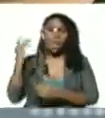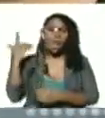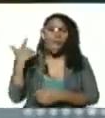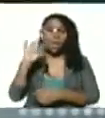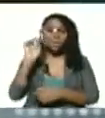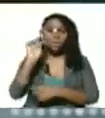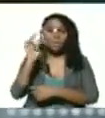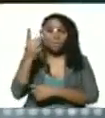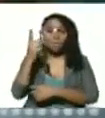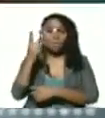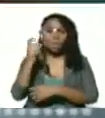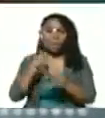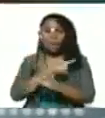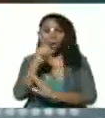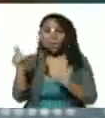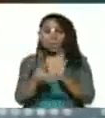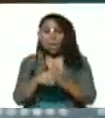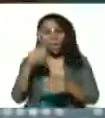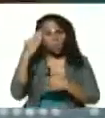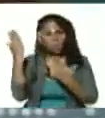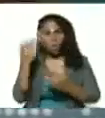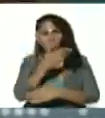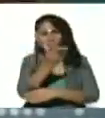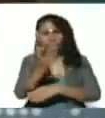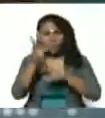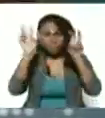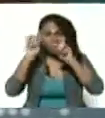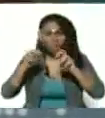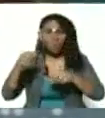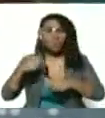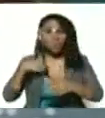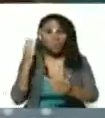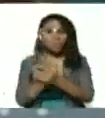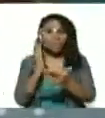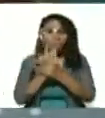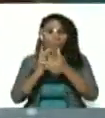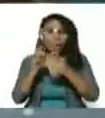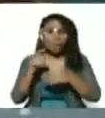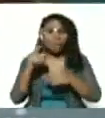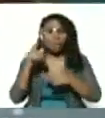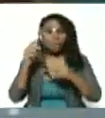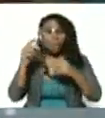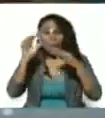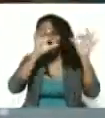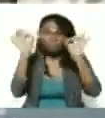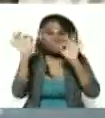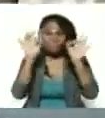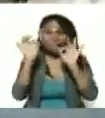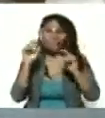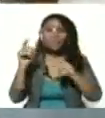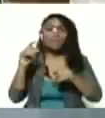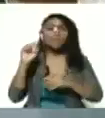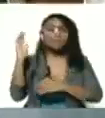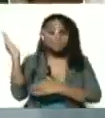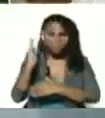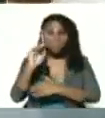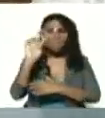segunda generación no sé que han investigado ustedes yo siempre estoy pendiente vendrá una segunda generación de vacunas